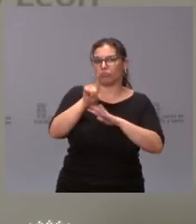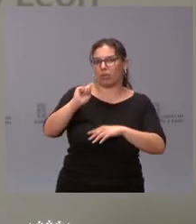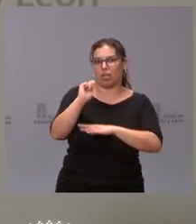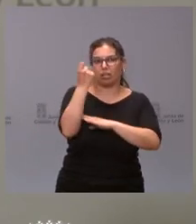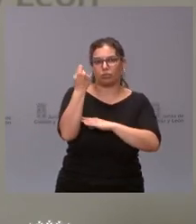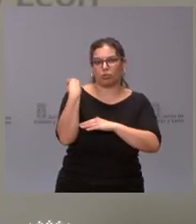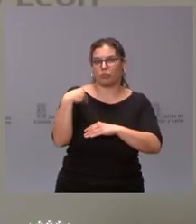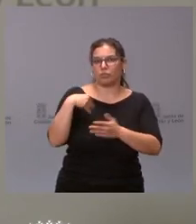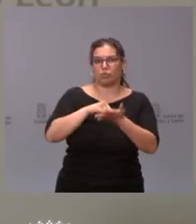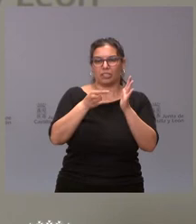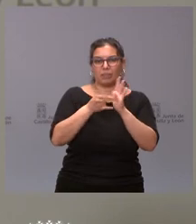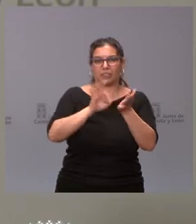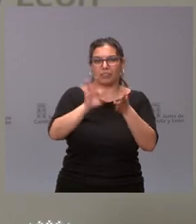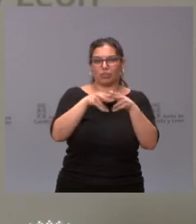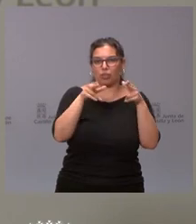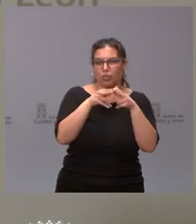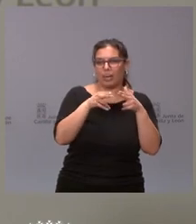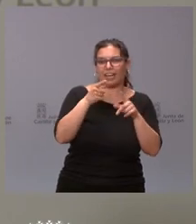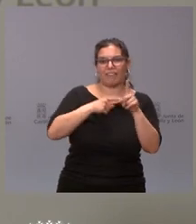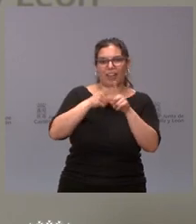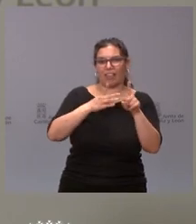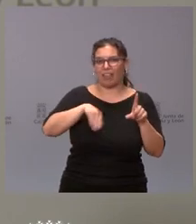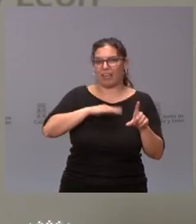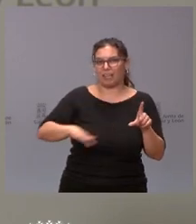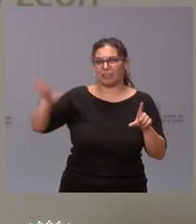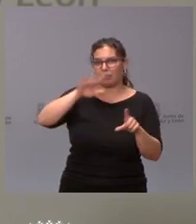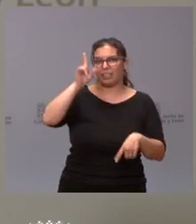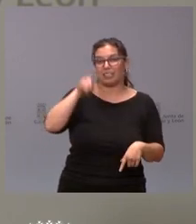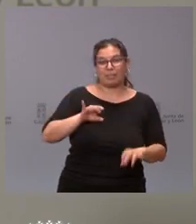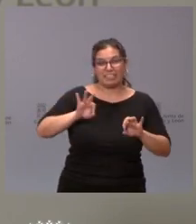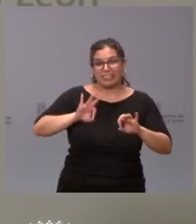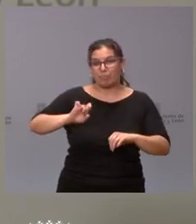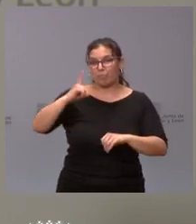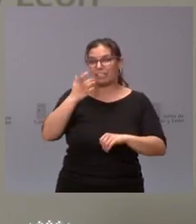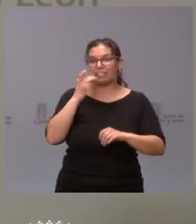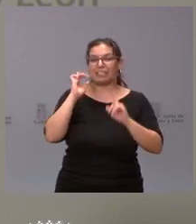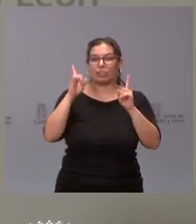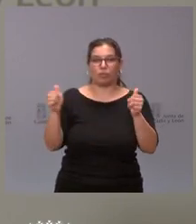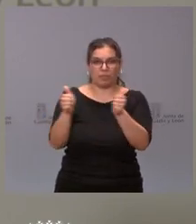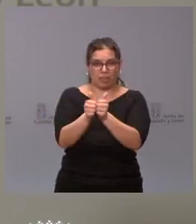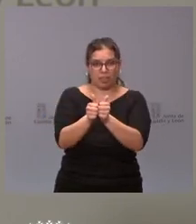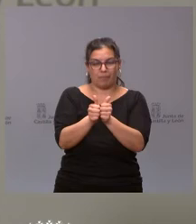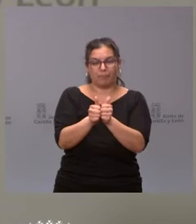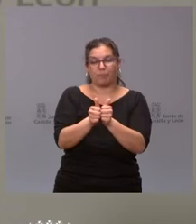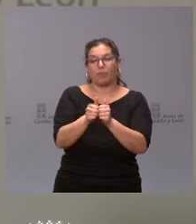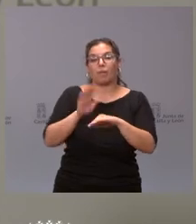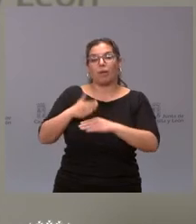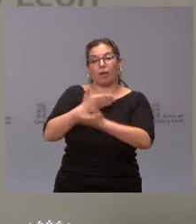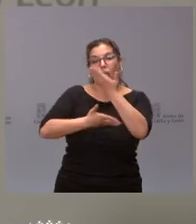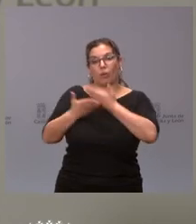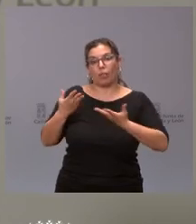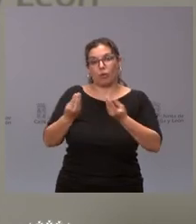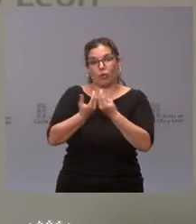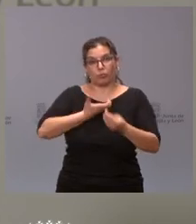referencia dentro del contexto nacional e incluso más todavía en el sistema de atención a la dependencia. Para la colaboración con las